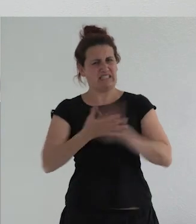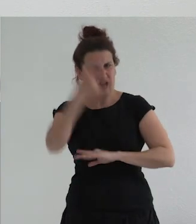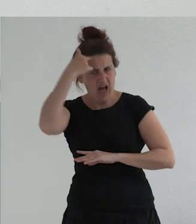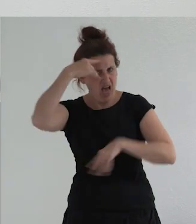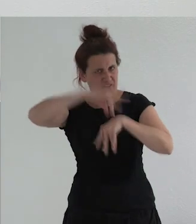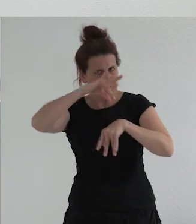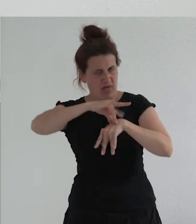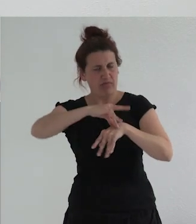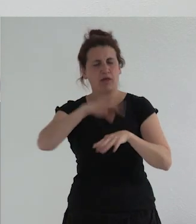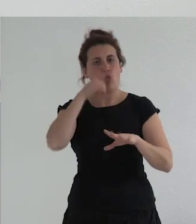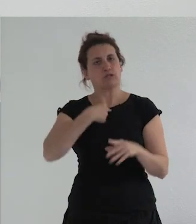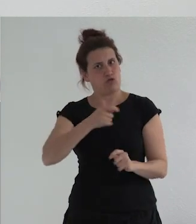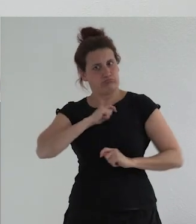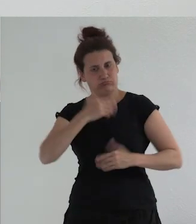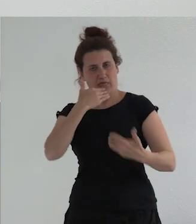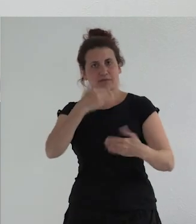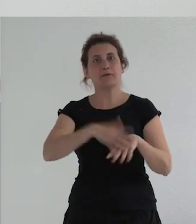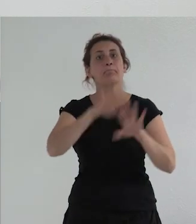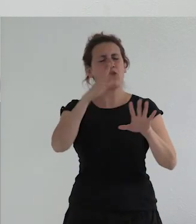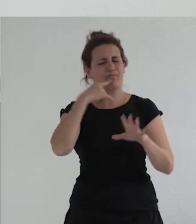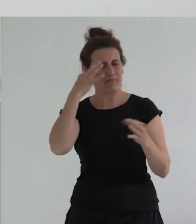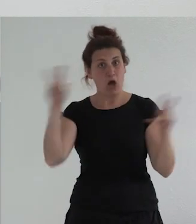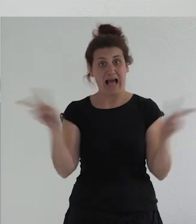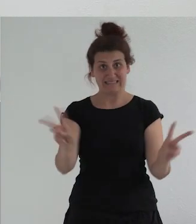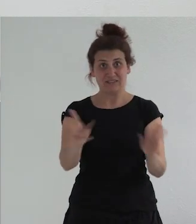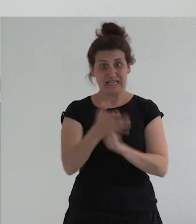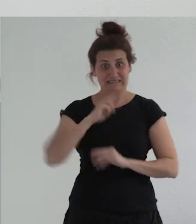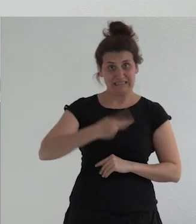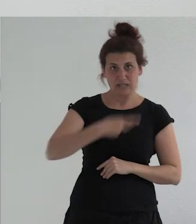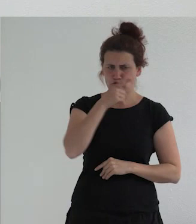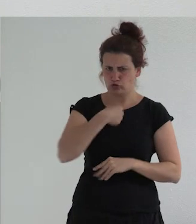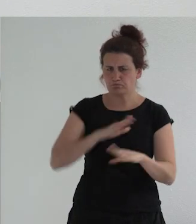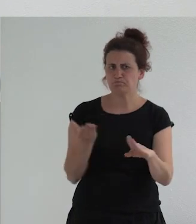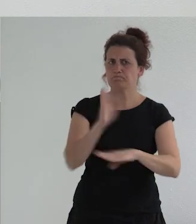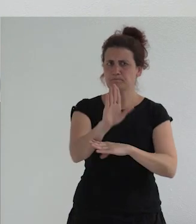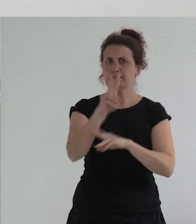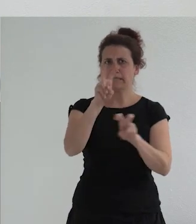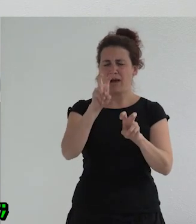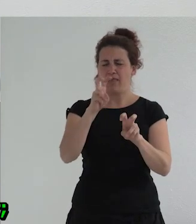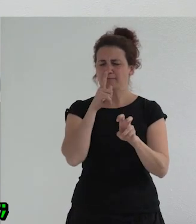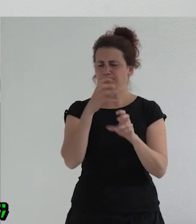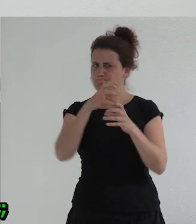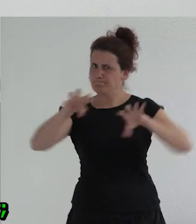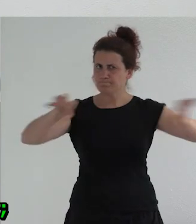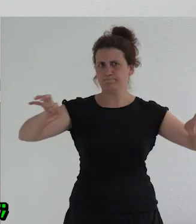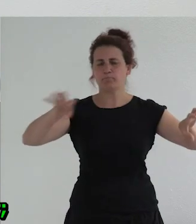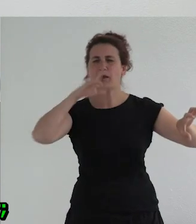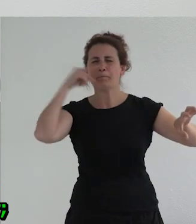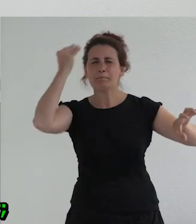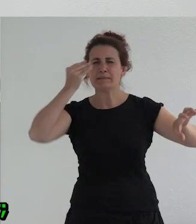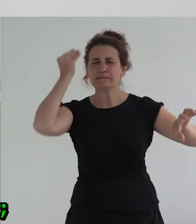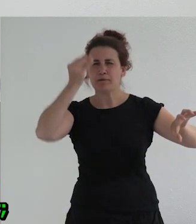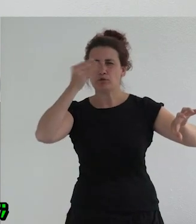congratula pero tengo que reconocer que los activistas y las activistas trans que propusimos el marco de la despatologización pensábamos